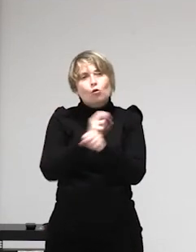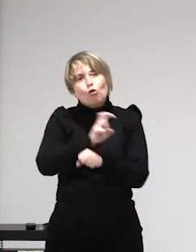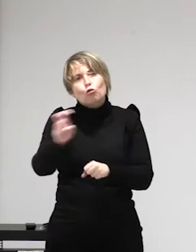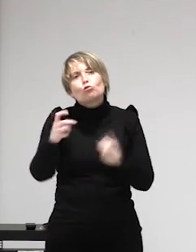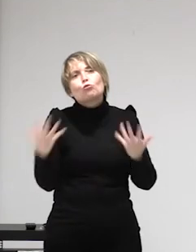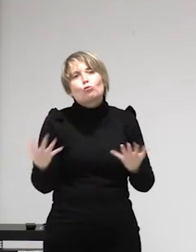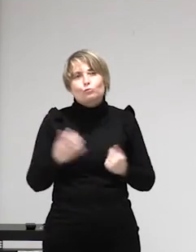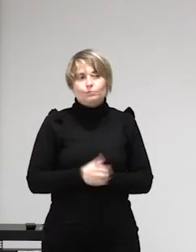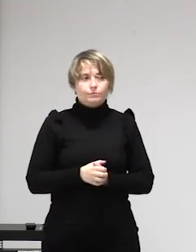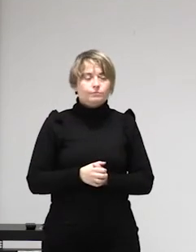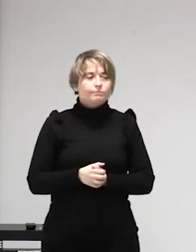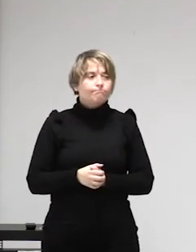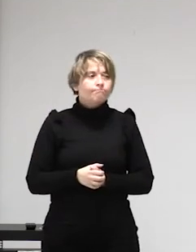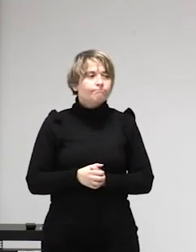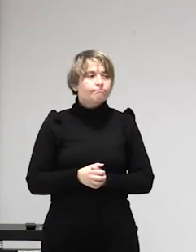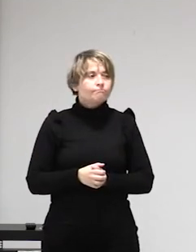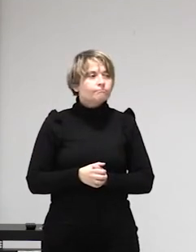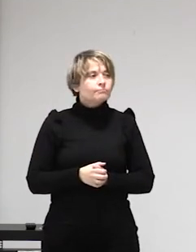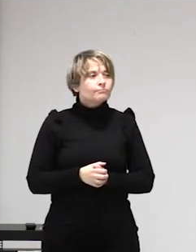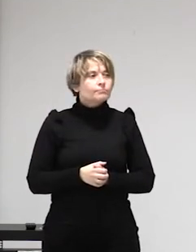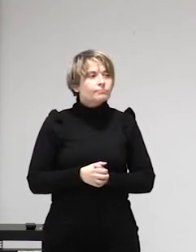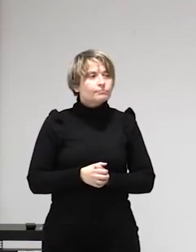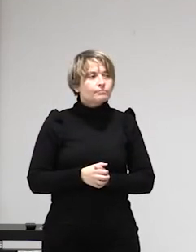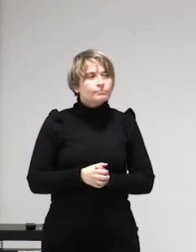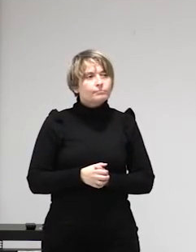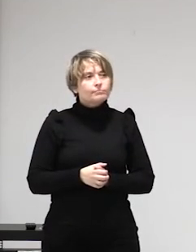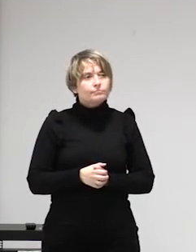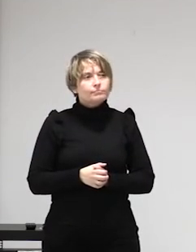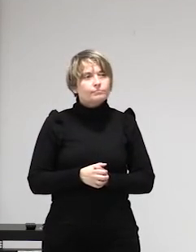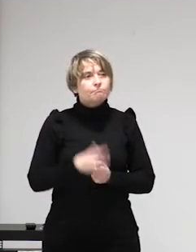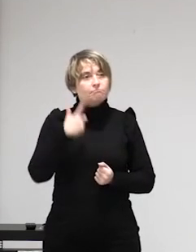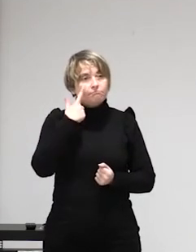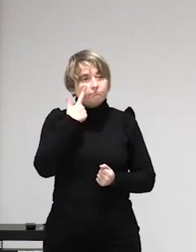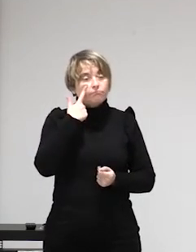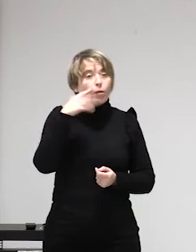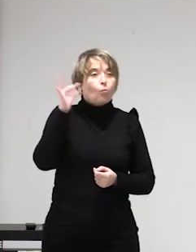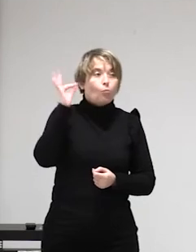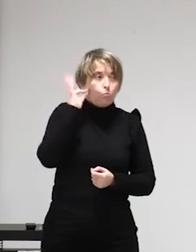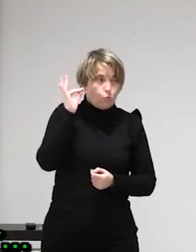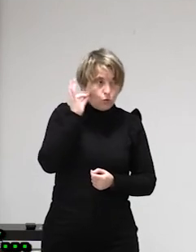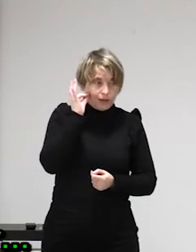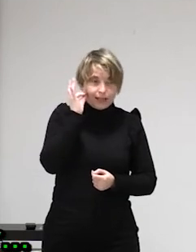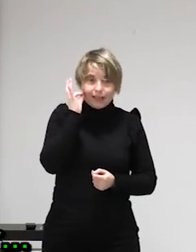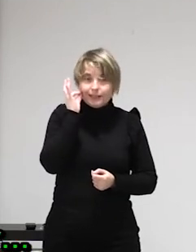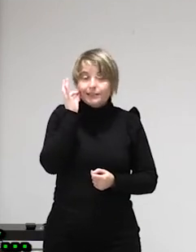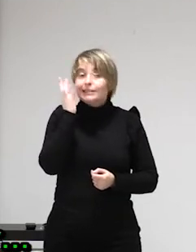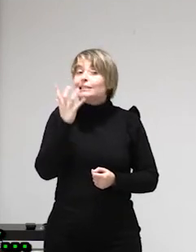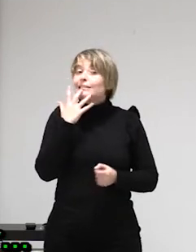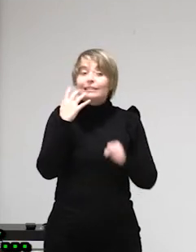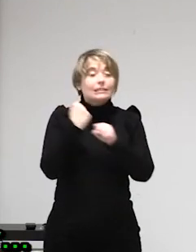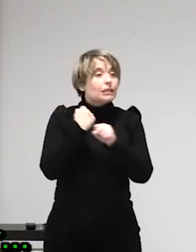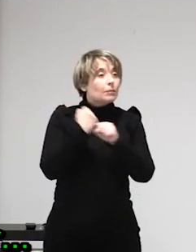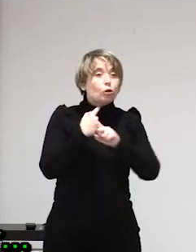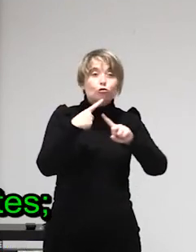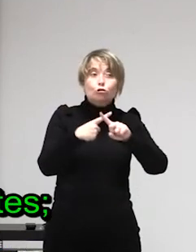muy bien yo lo tengo bastante claro que hay intereses en que la ley de extranjería siga como está porque